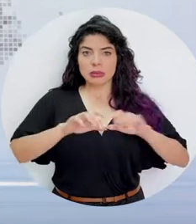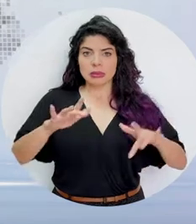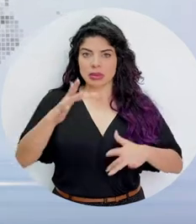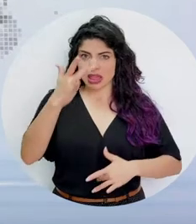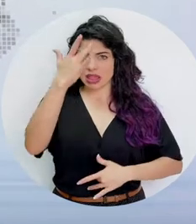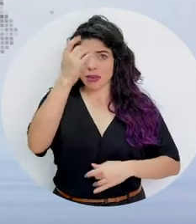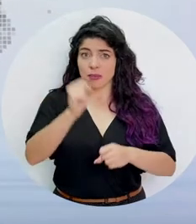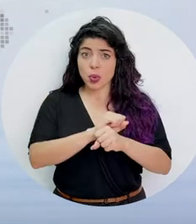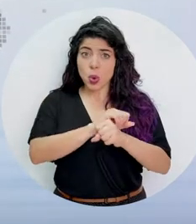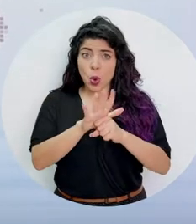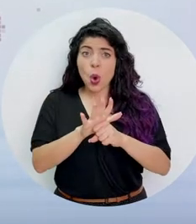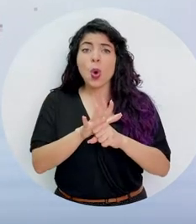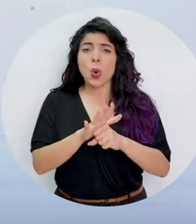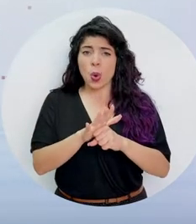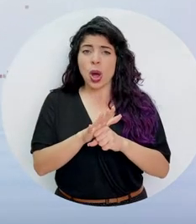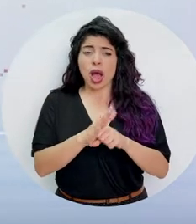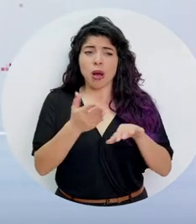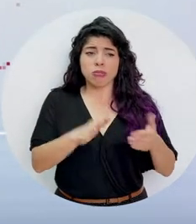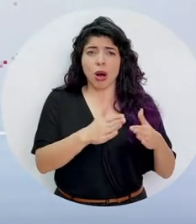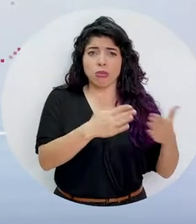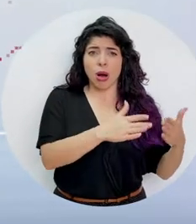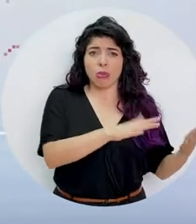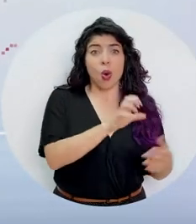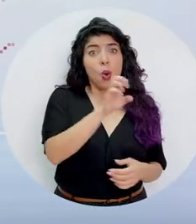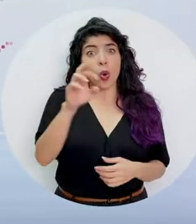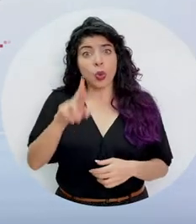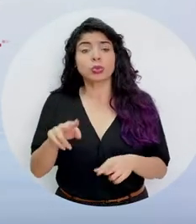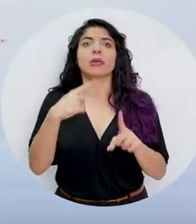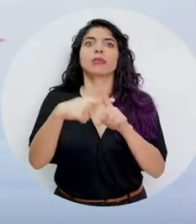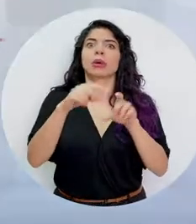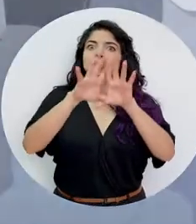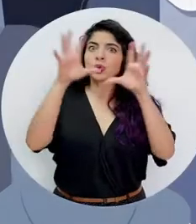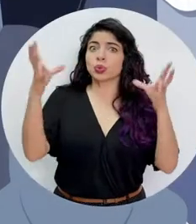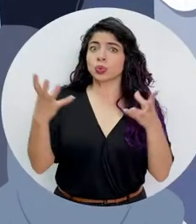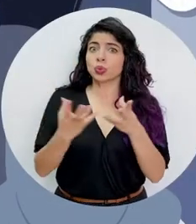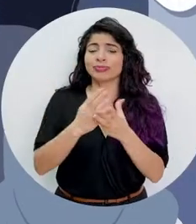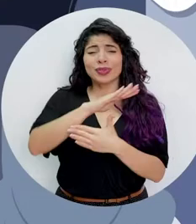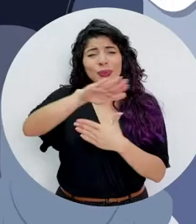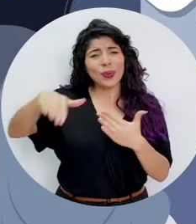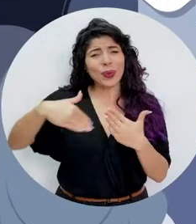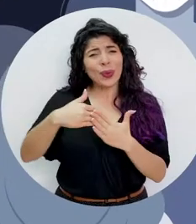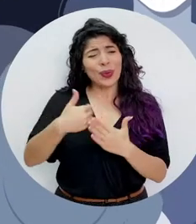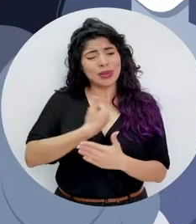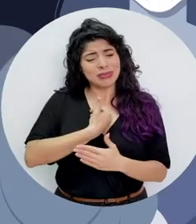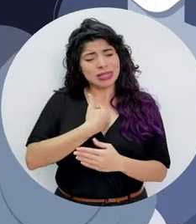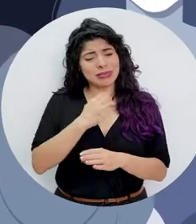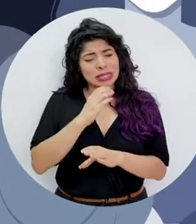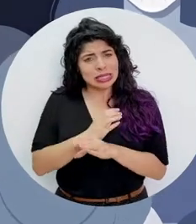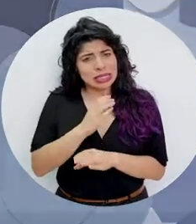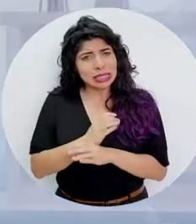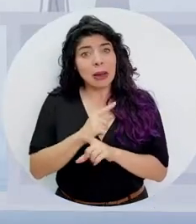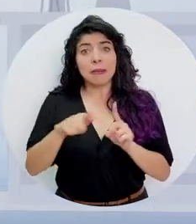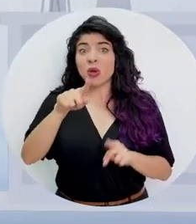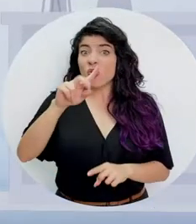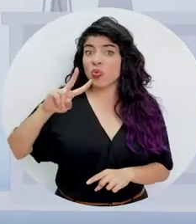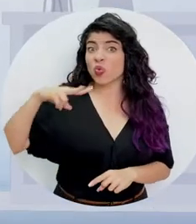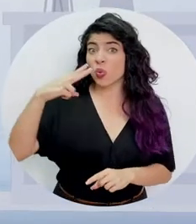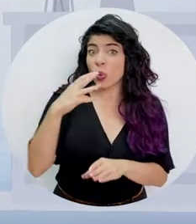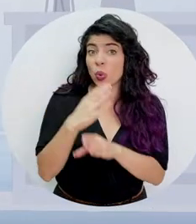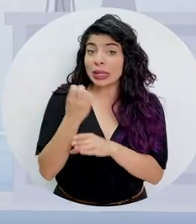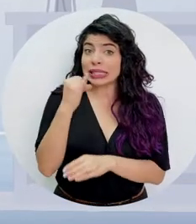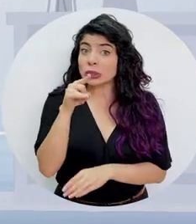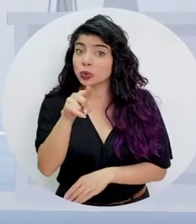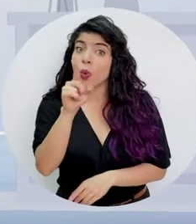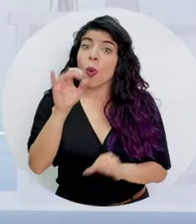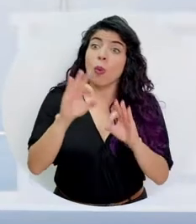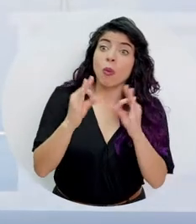La pandemia de COVID-19 está cobrando vidas en Costa Rica y alrededor del mundo. Todos y todas debemos cuidarnos, pero tenés que cuidarte aún más